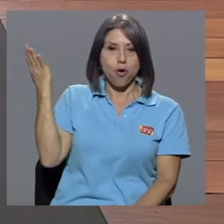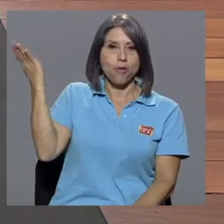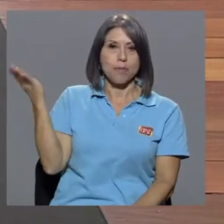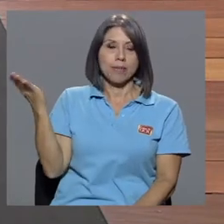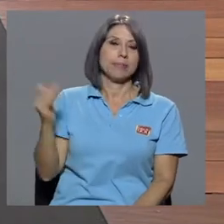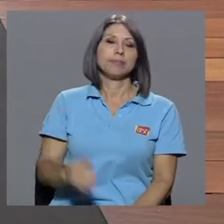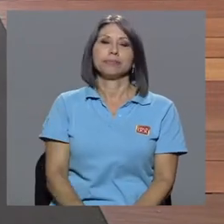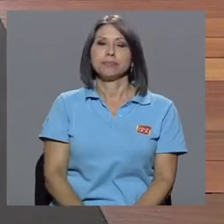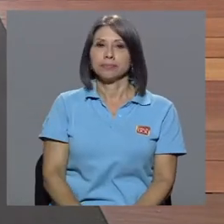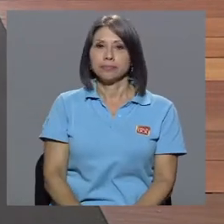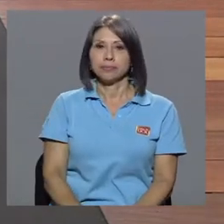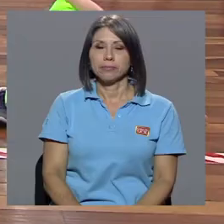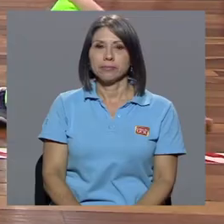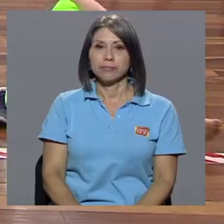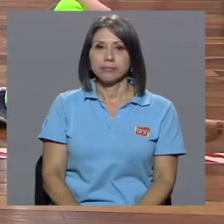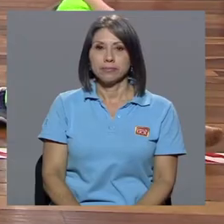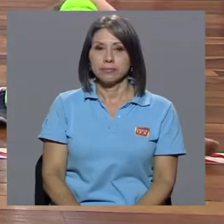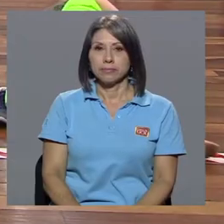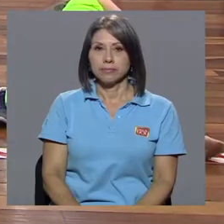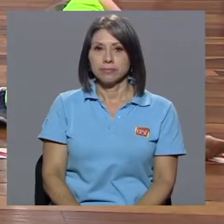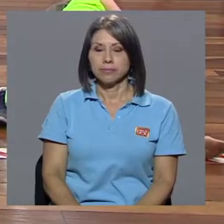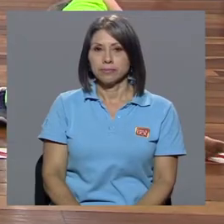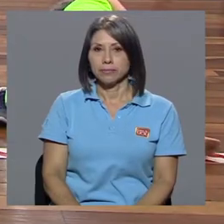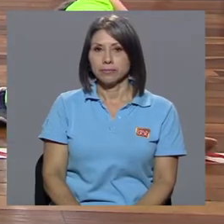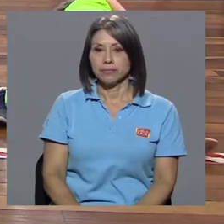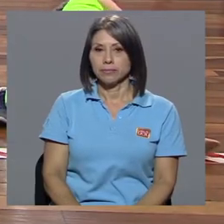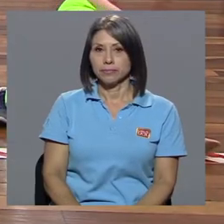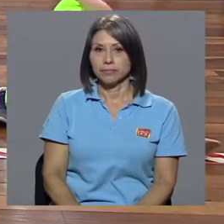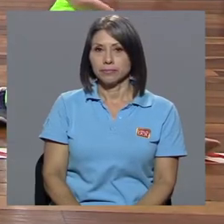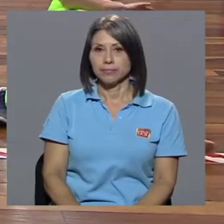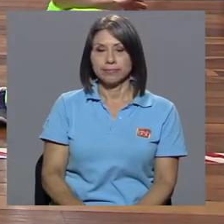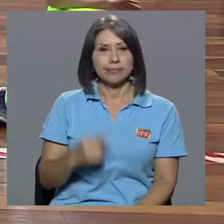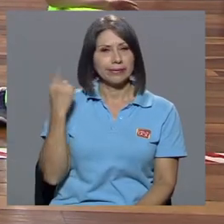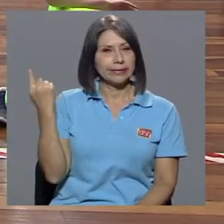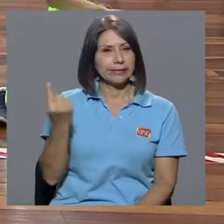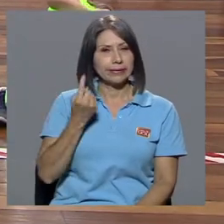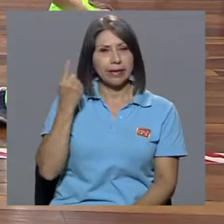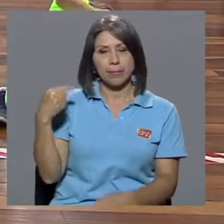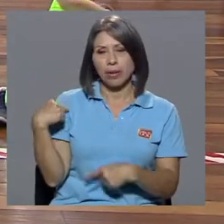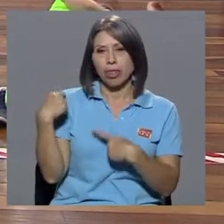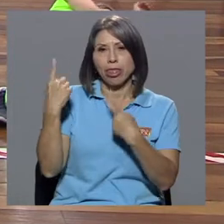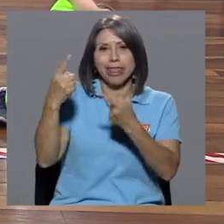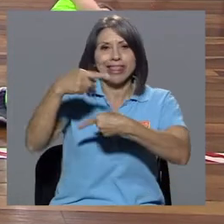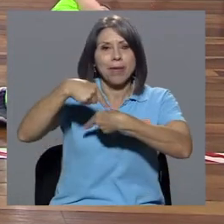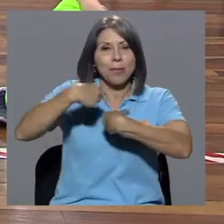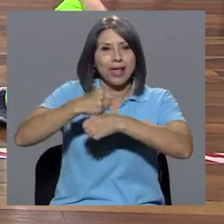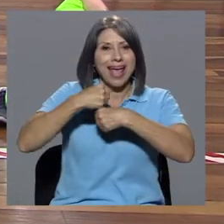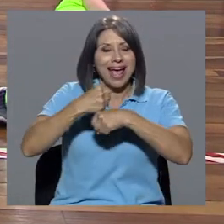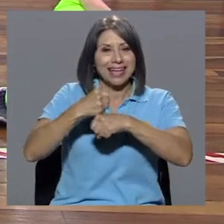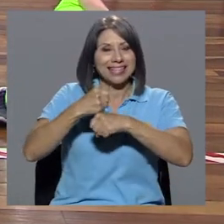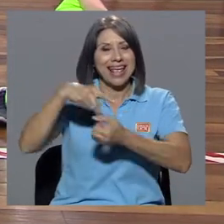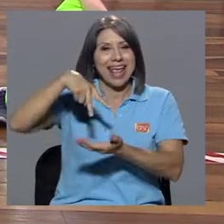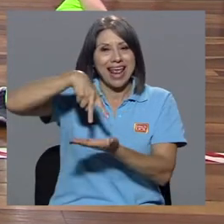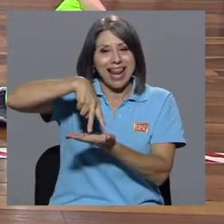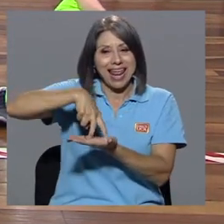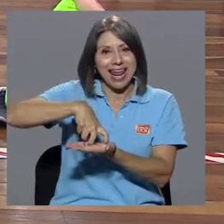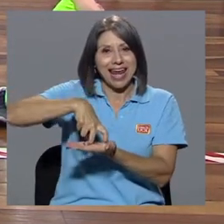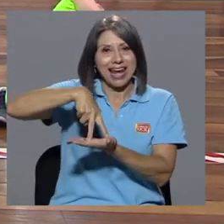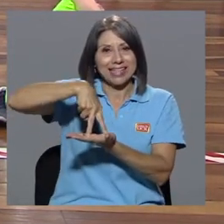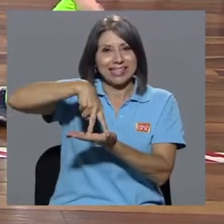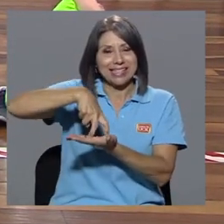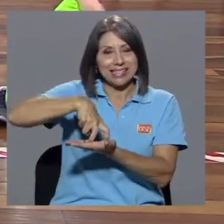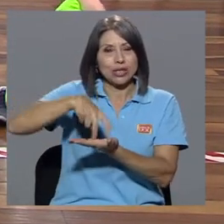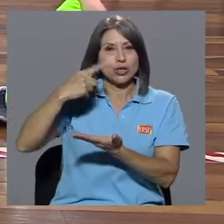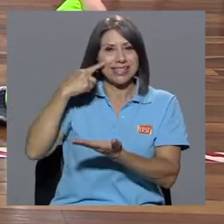un punto más alto. Y durante toda la trayectoria vamos a mantener tensión